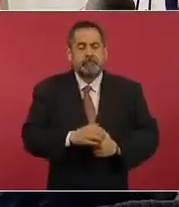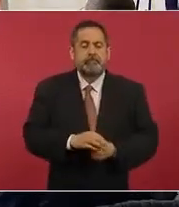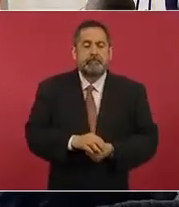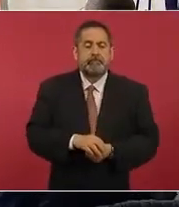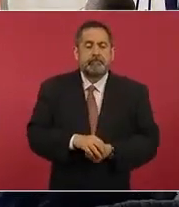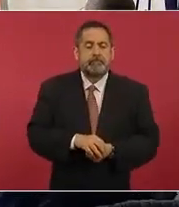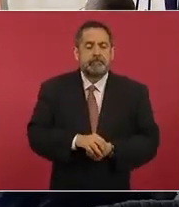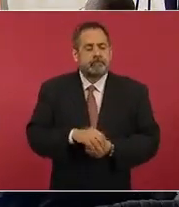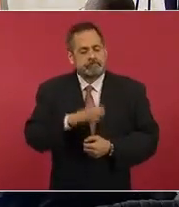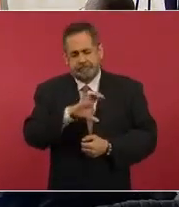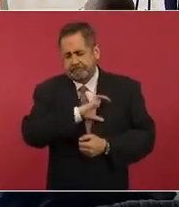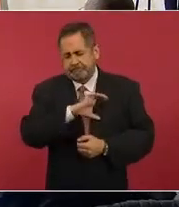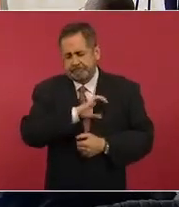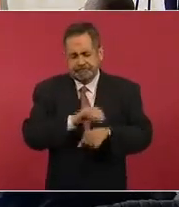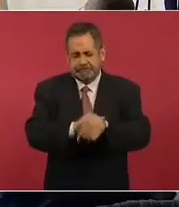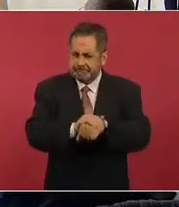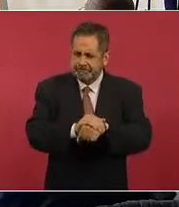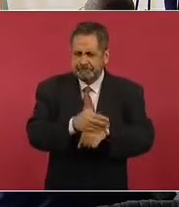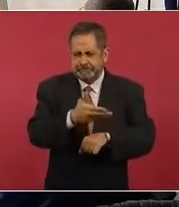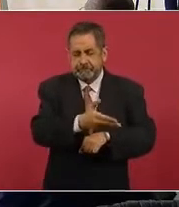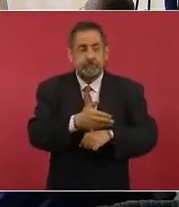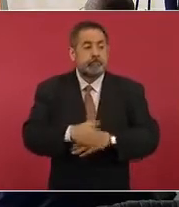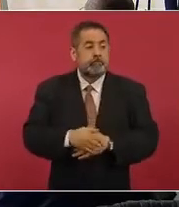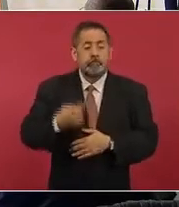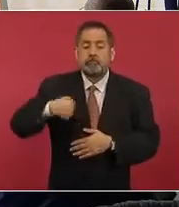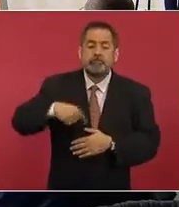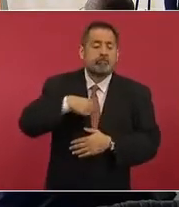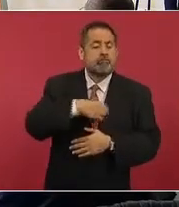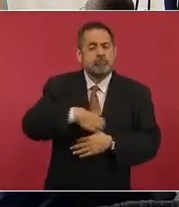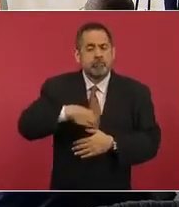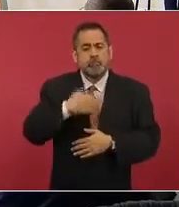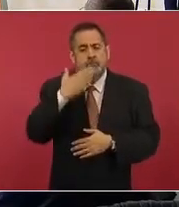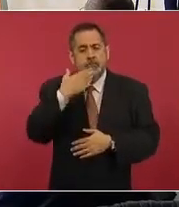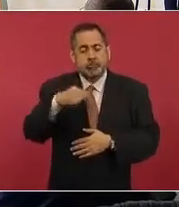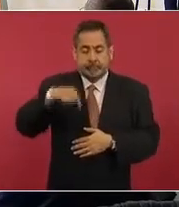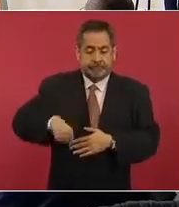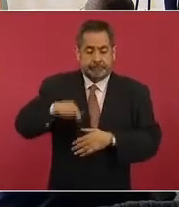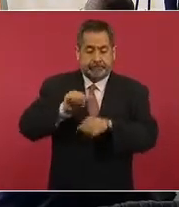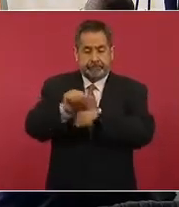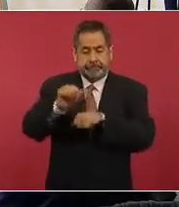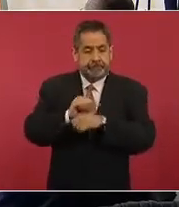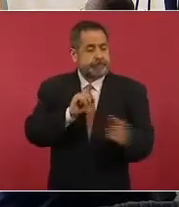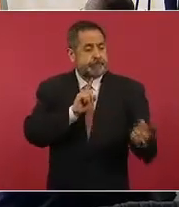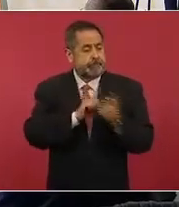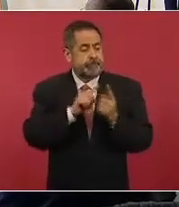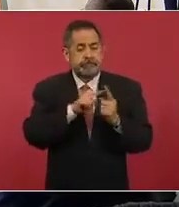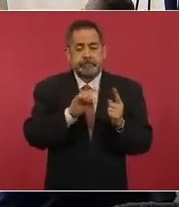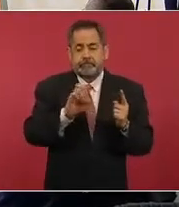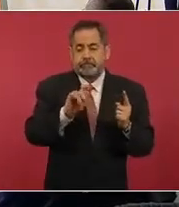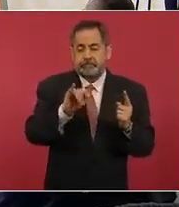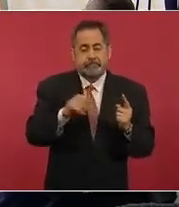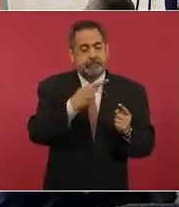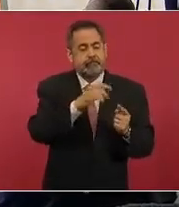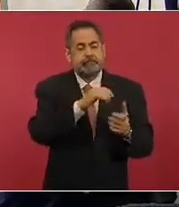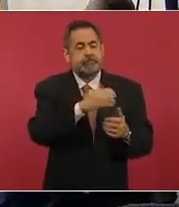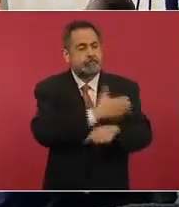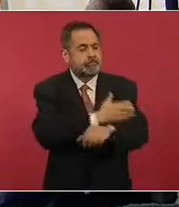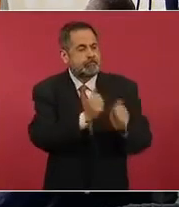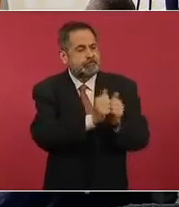Mi muy querido amigo, hemos tenido el placer de recibir en nuestra Argentina, Beatriz, tu compañera de vida.